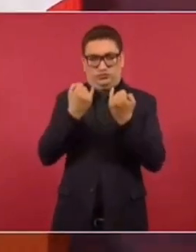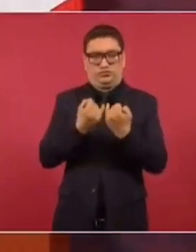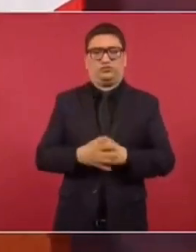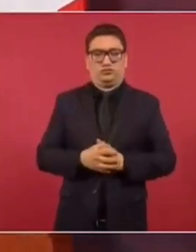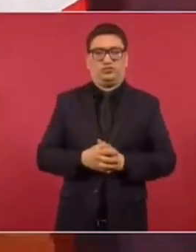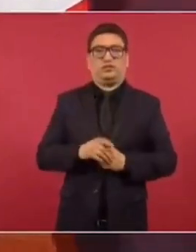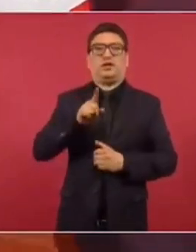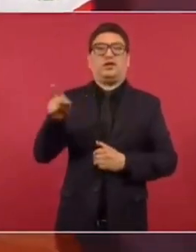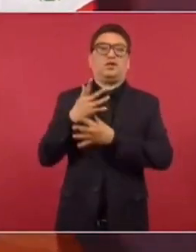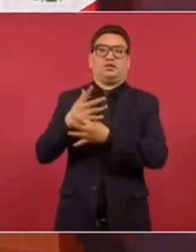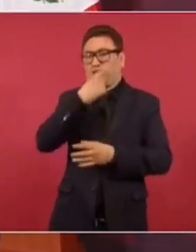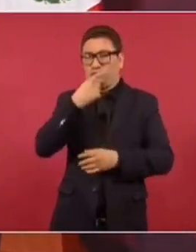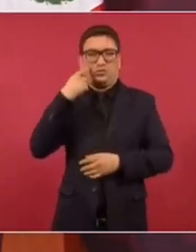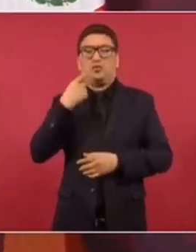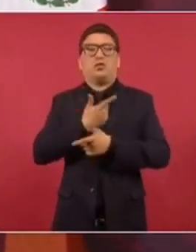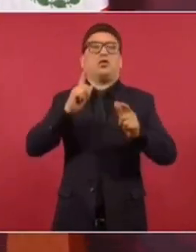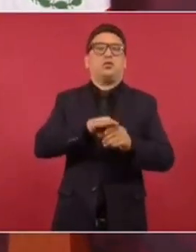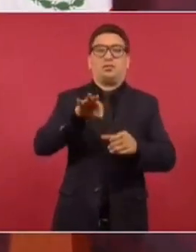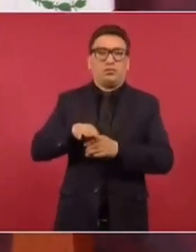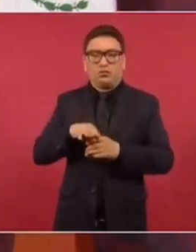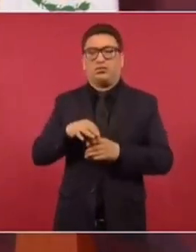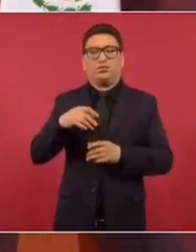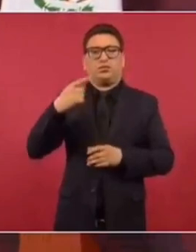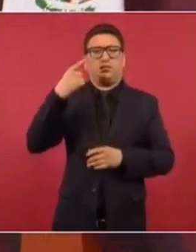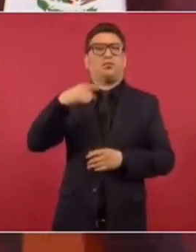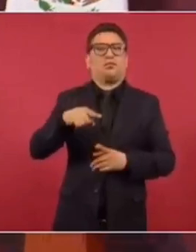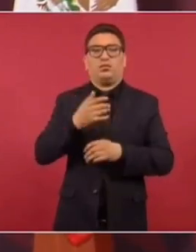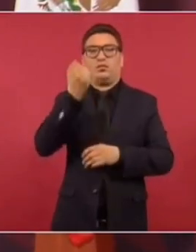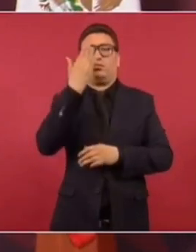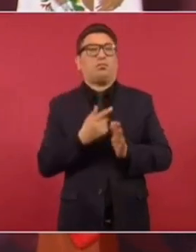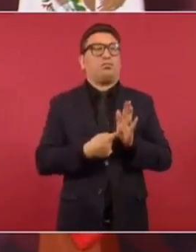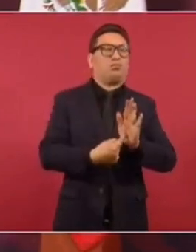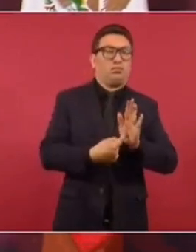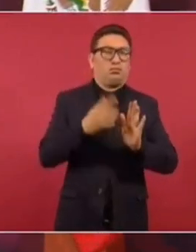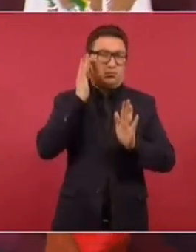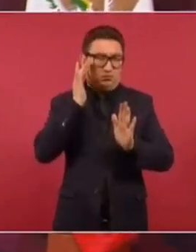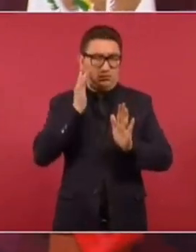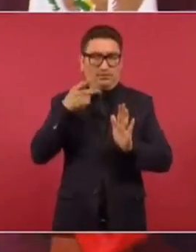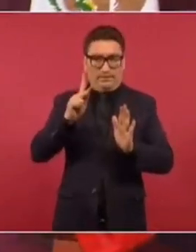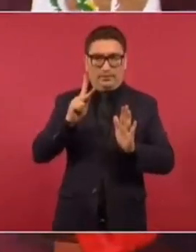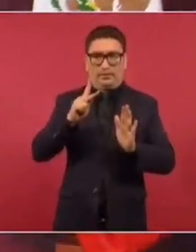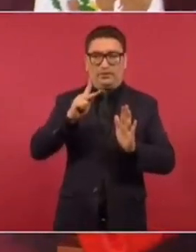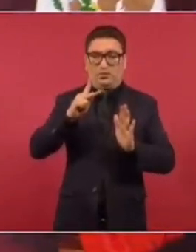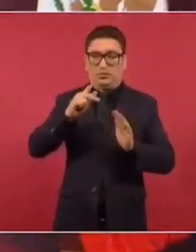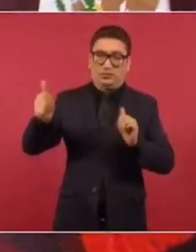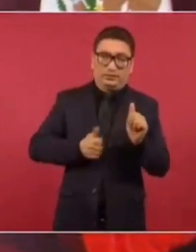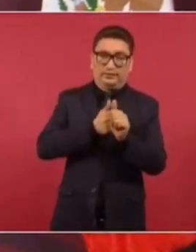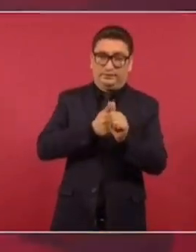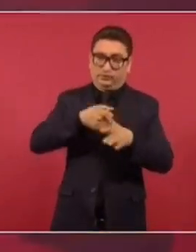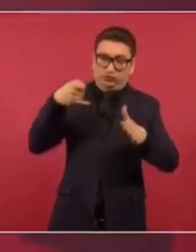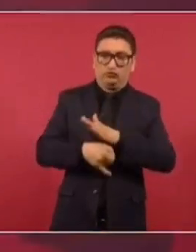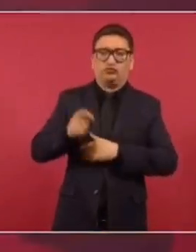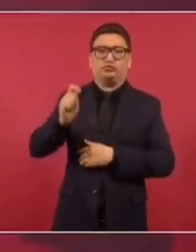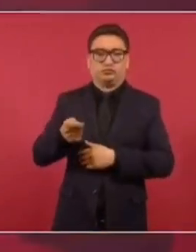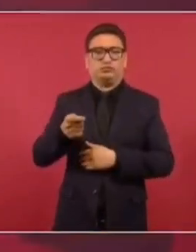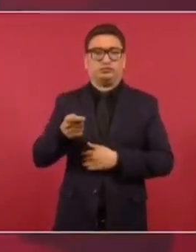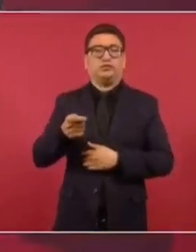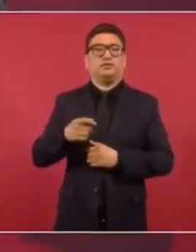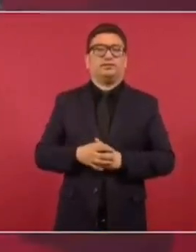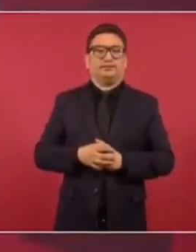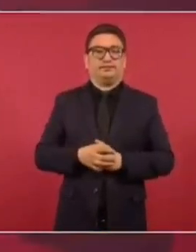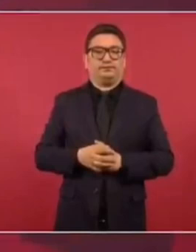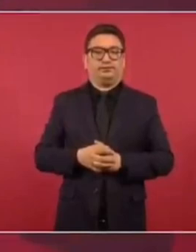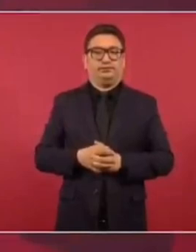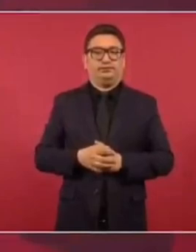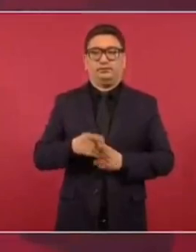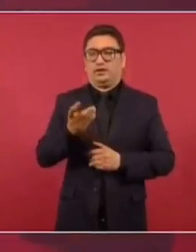Que usan la democracia nada más como pantalla, cuando en el fondo o detrás lo que predomina